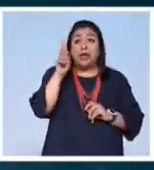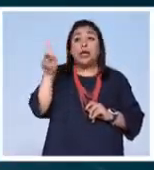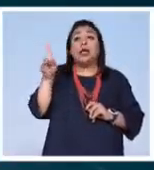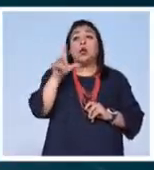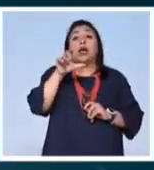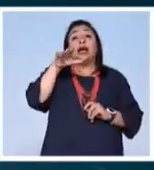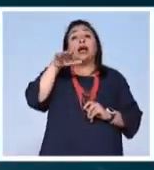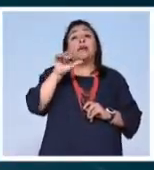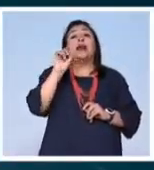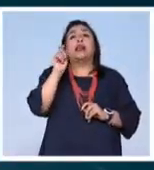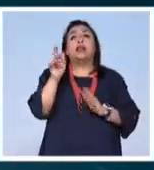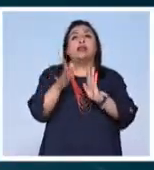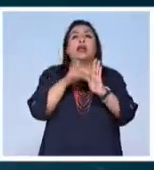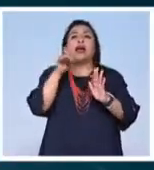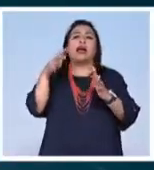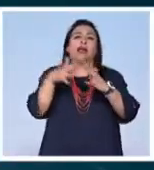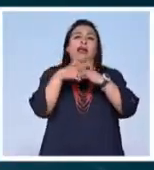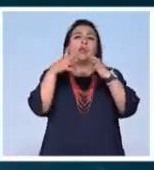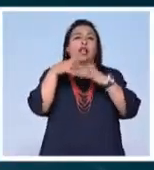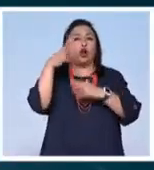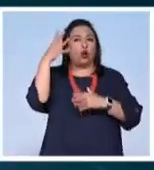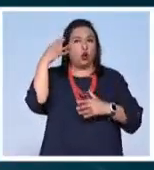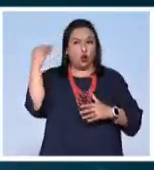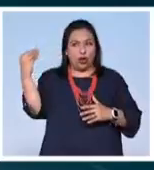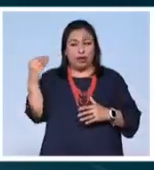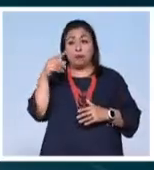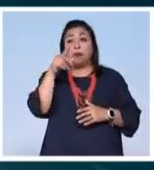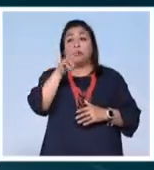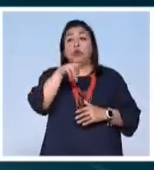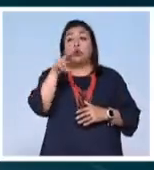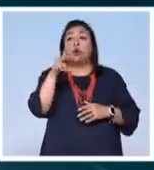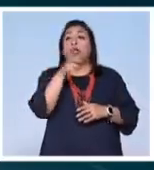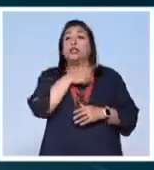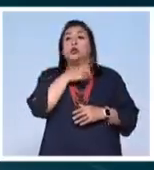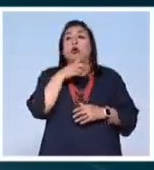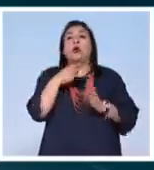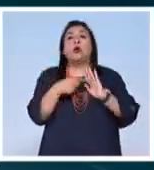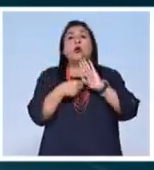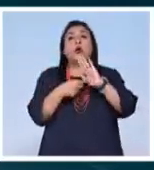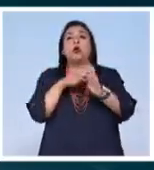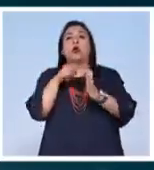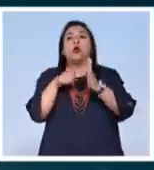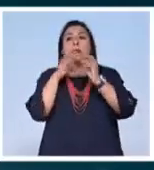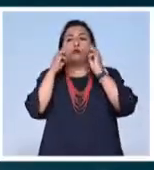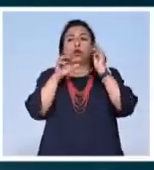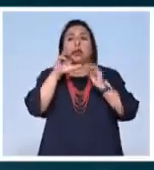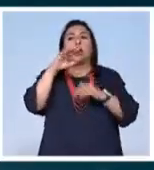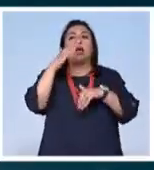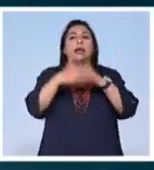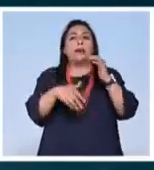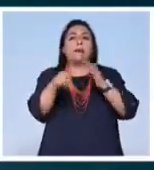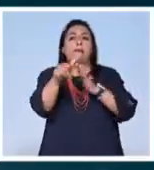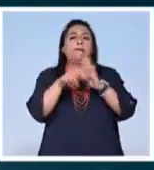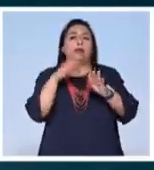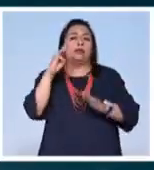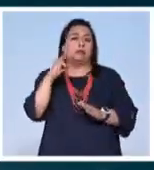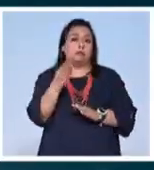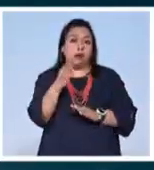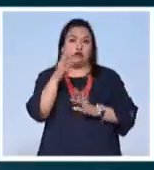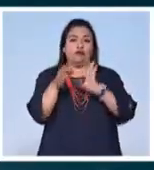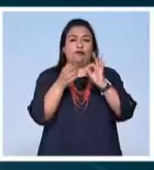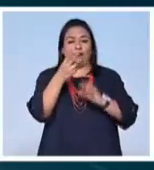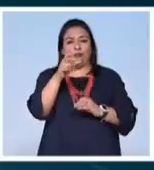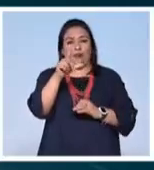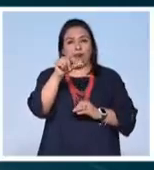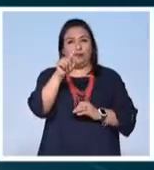está inspirado en los guerreros de Colima. Nunca Solo se presenta en el Museo Anahuacalí hasta el mes de mayo. Noticias 22,